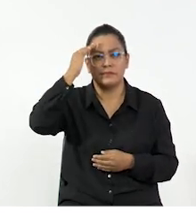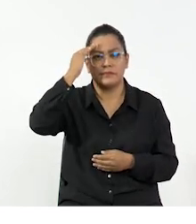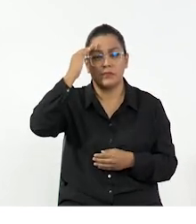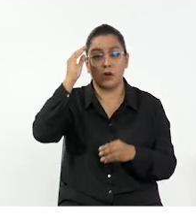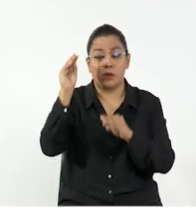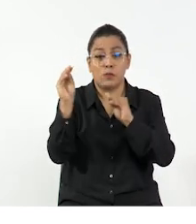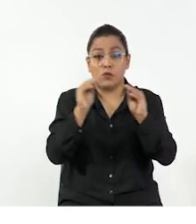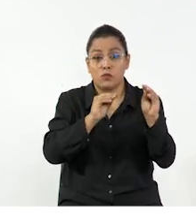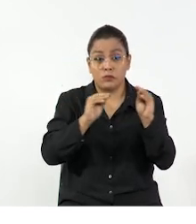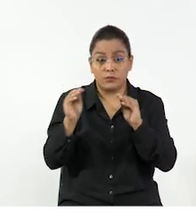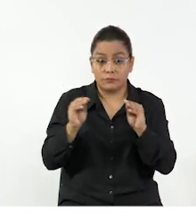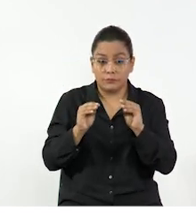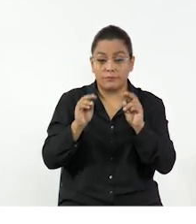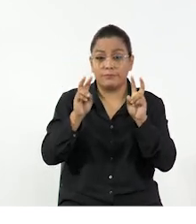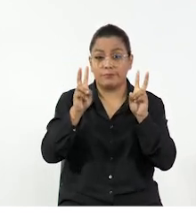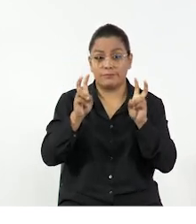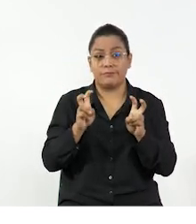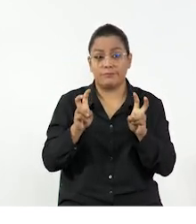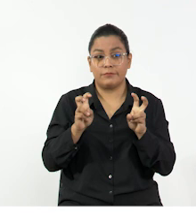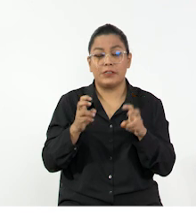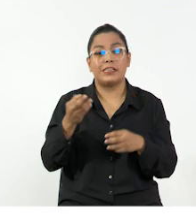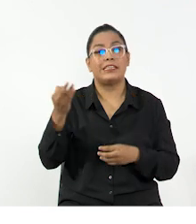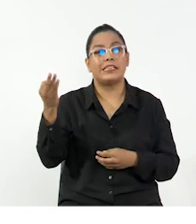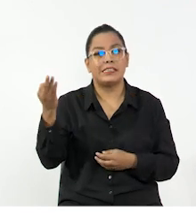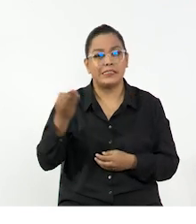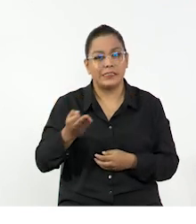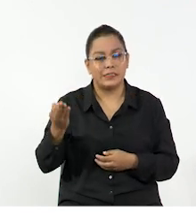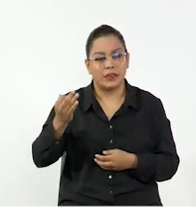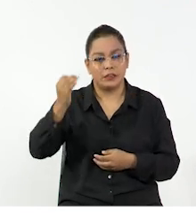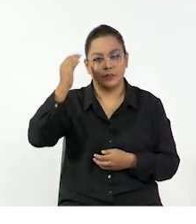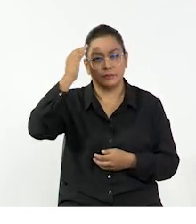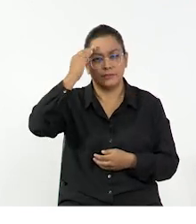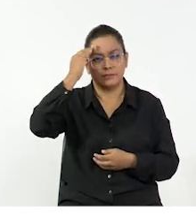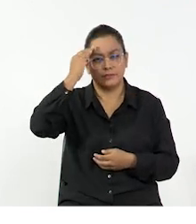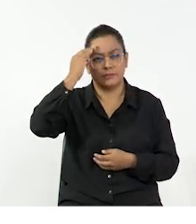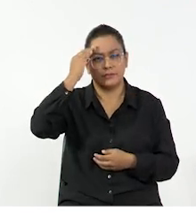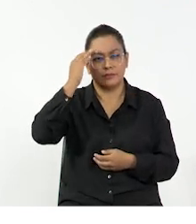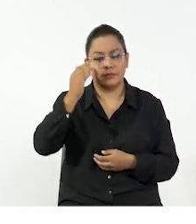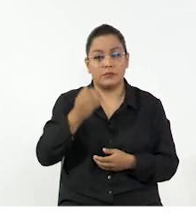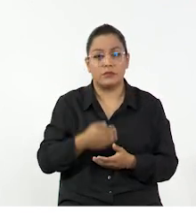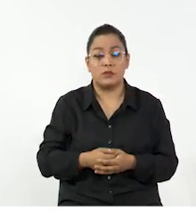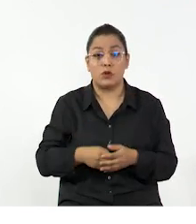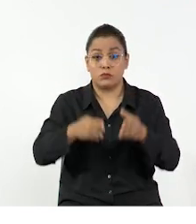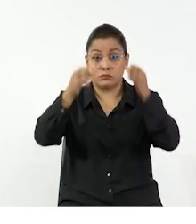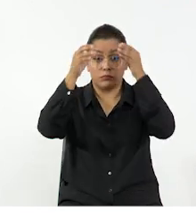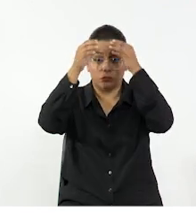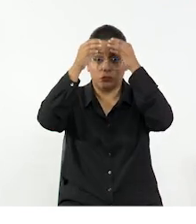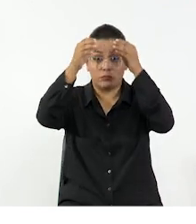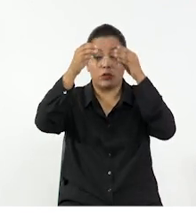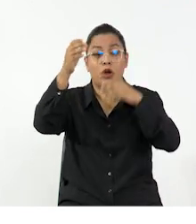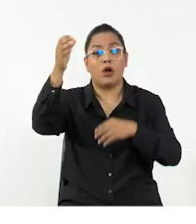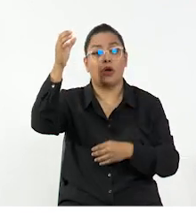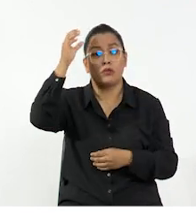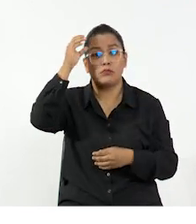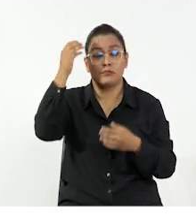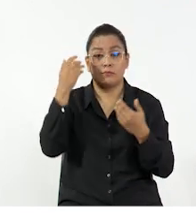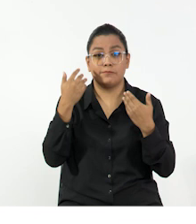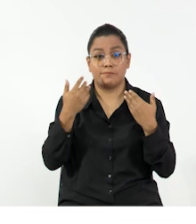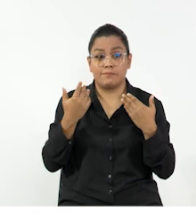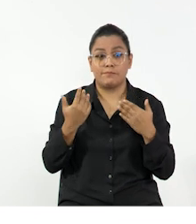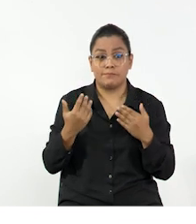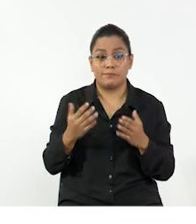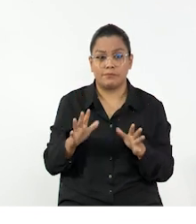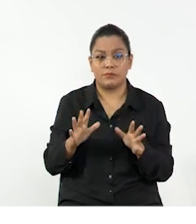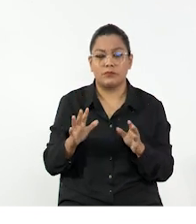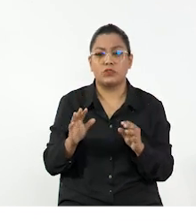Una vez conocemos que existen movimientos de traslación y de rotación, es necesario definir seriamente y científicamente